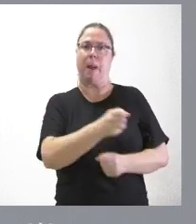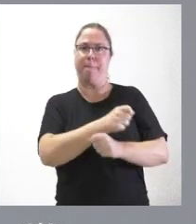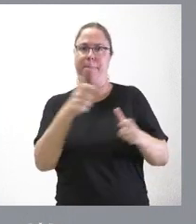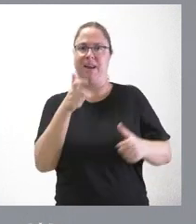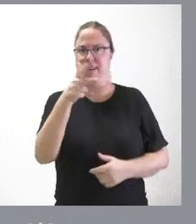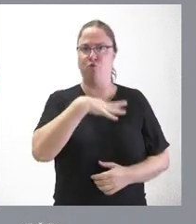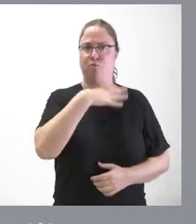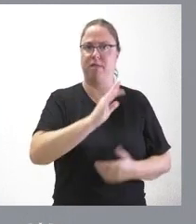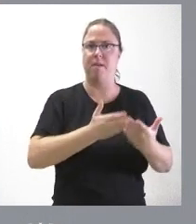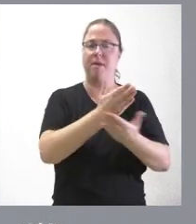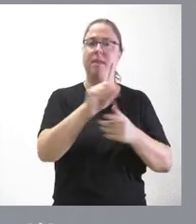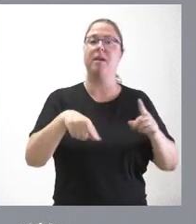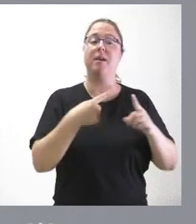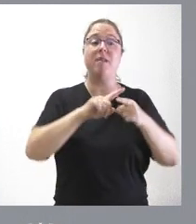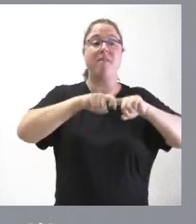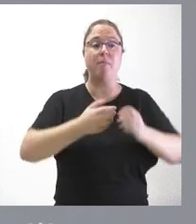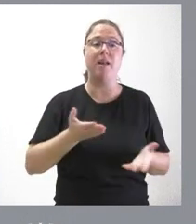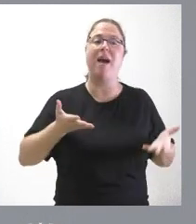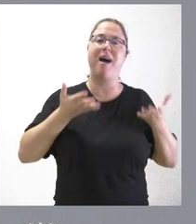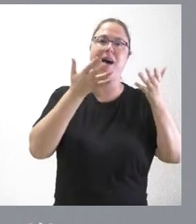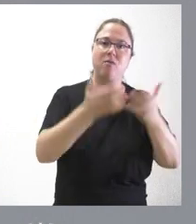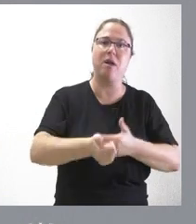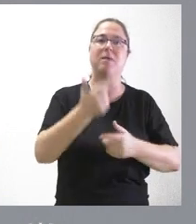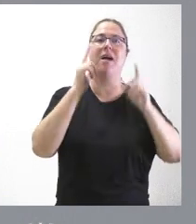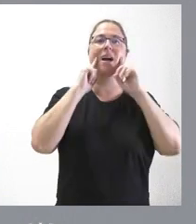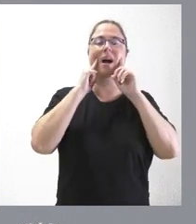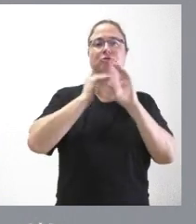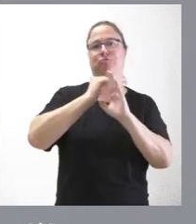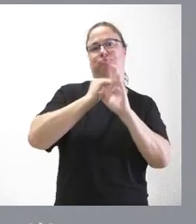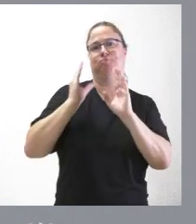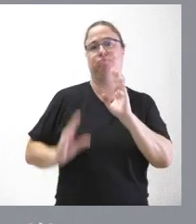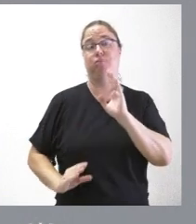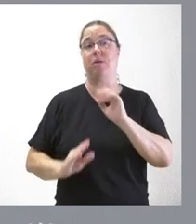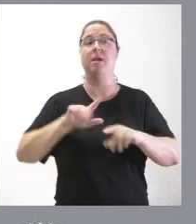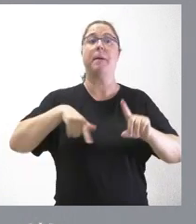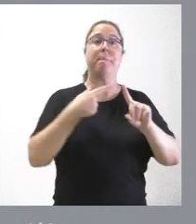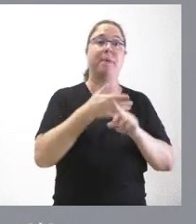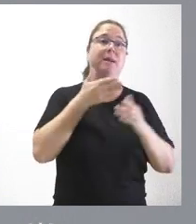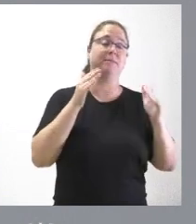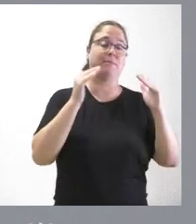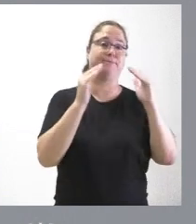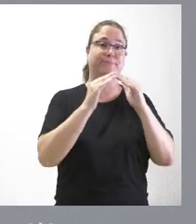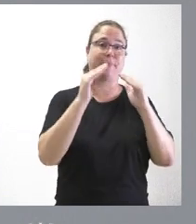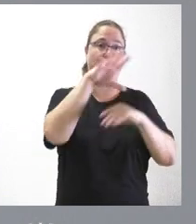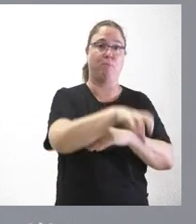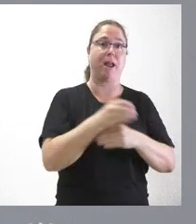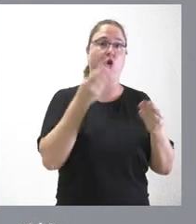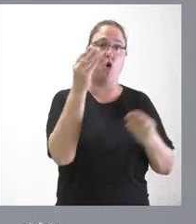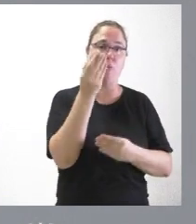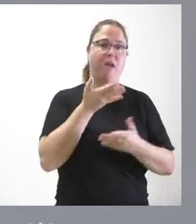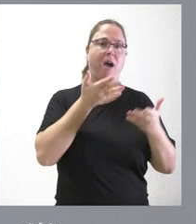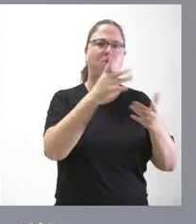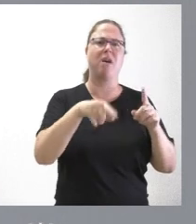la de ayudar a más familias con ese nivel de renta, ayudar a los jóvenes a adquirir esa vivienda mediante el aval a esa